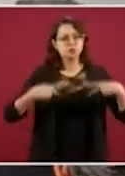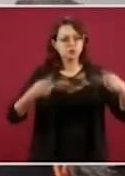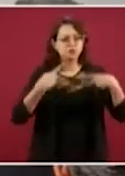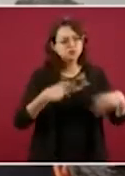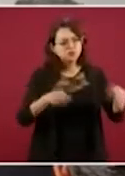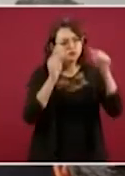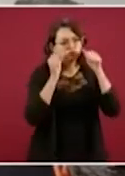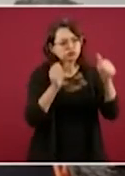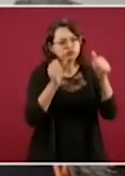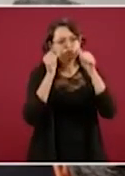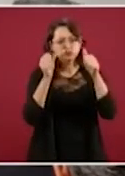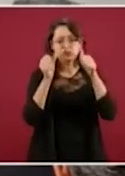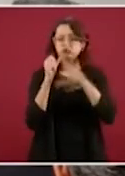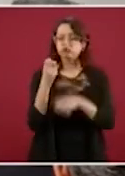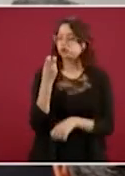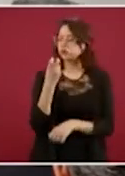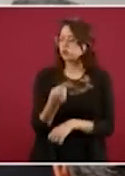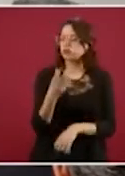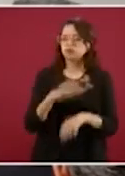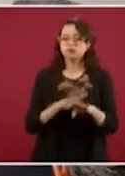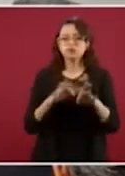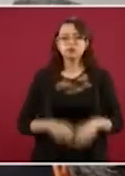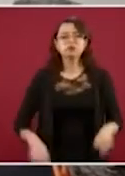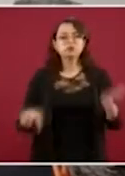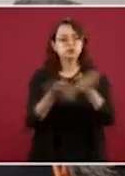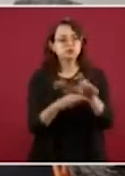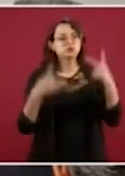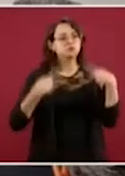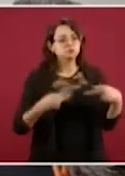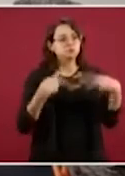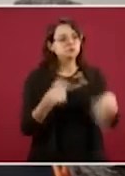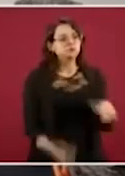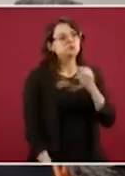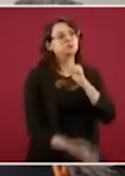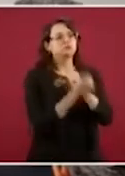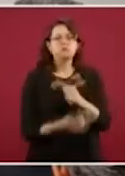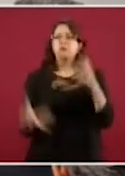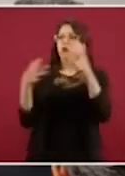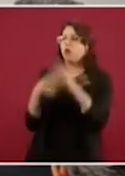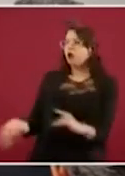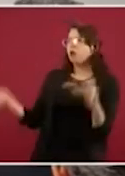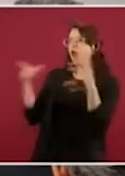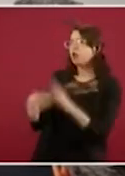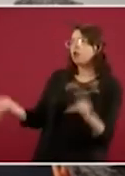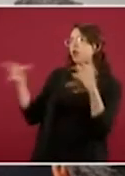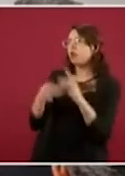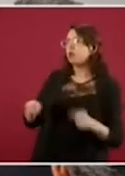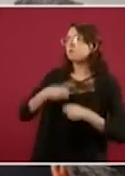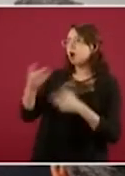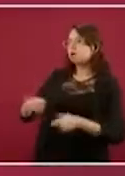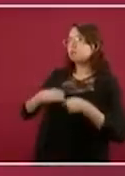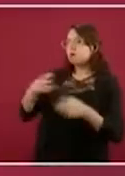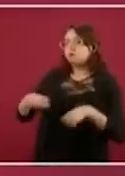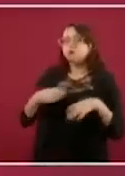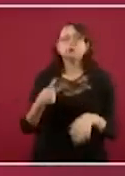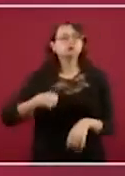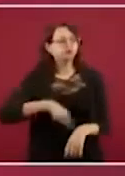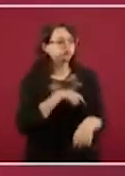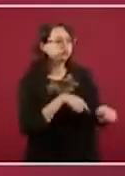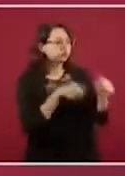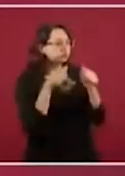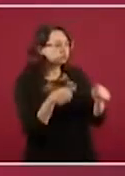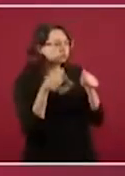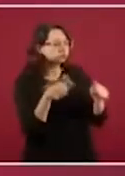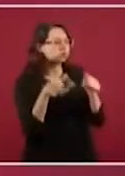gente, esa es la parte fundamental. Nosotros tenemos que escuchar lo que la gente dice y que la gente sepa que aquí se le escucha. Pero ahora